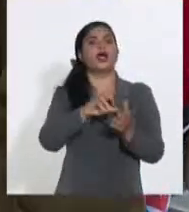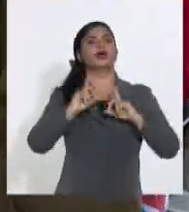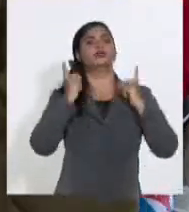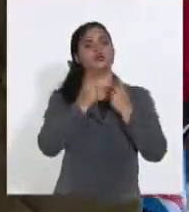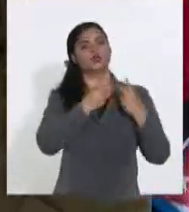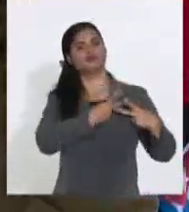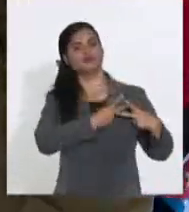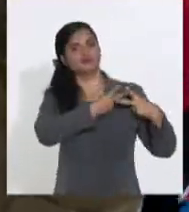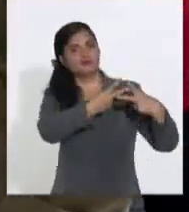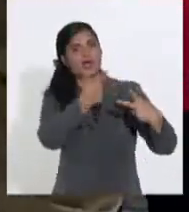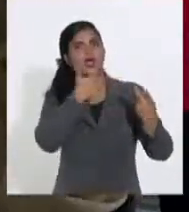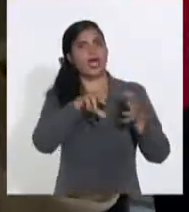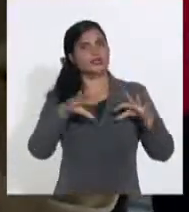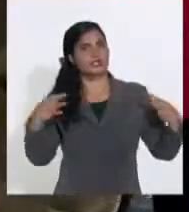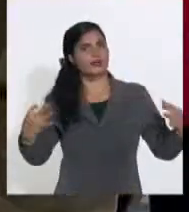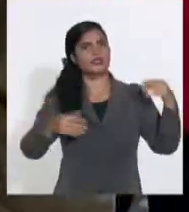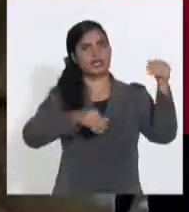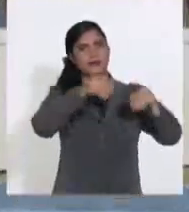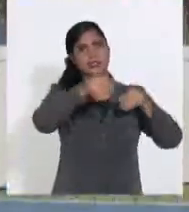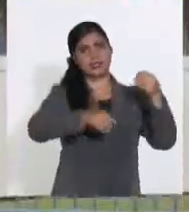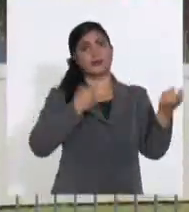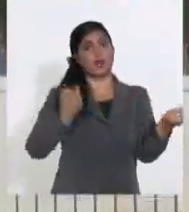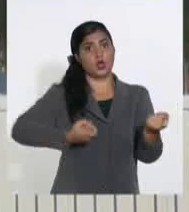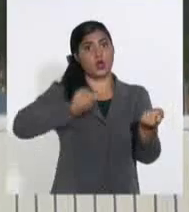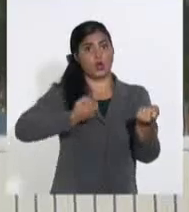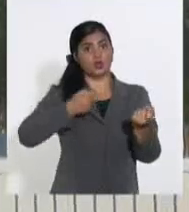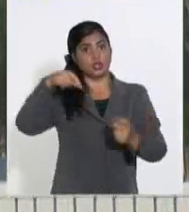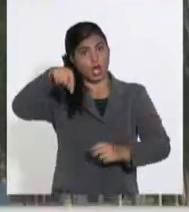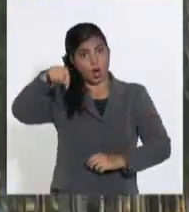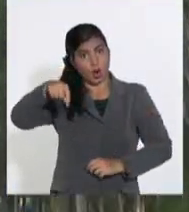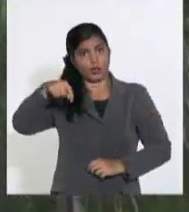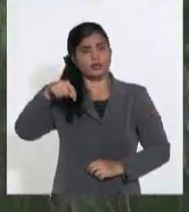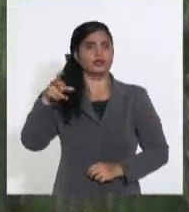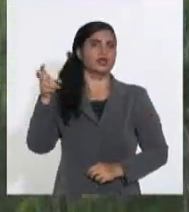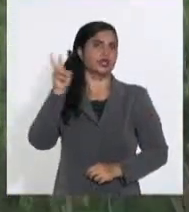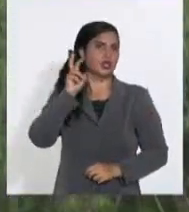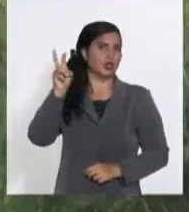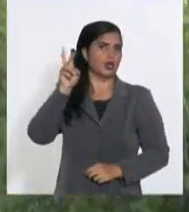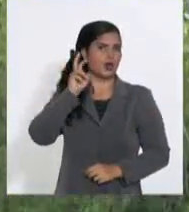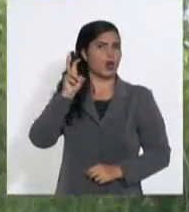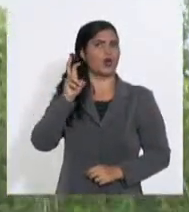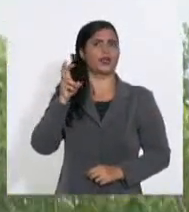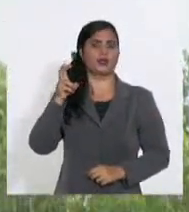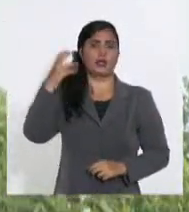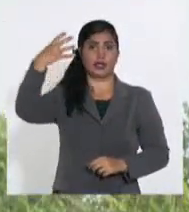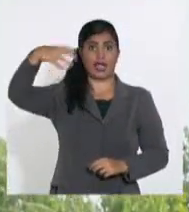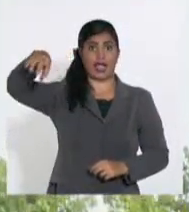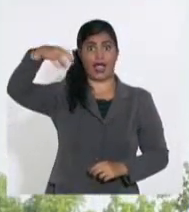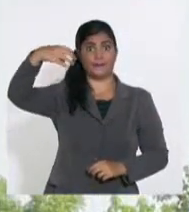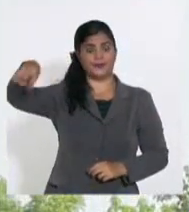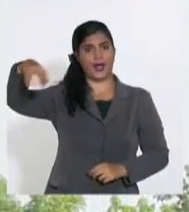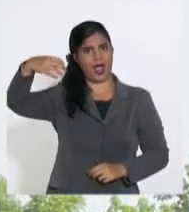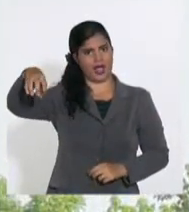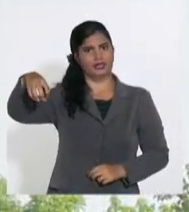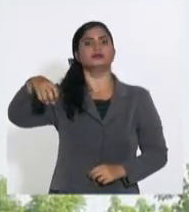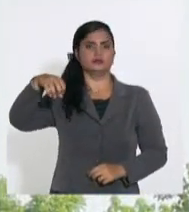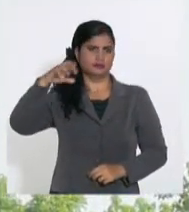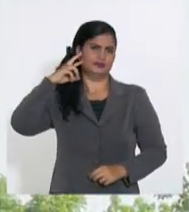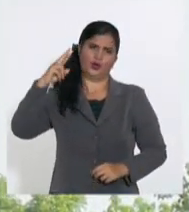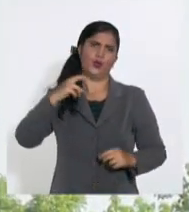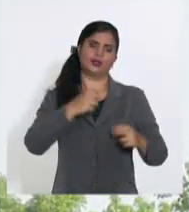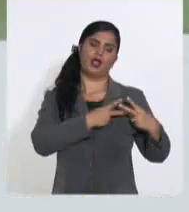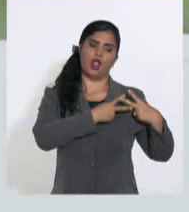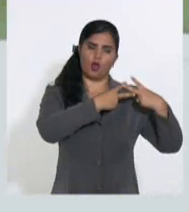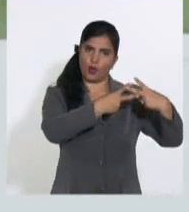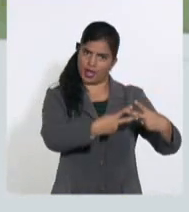artemiseños que participaron en el asalto, hoy resonaron los principios de la continuidad. En el lugar que descansan custodiados